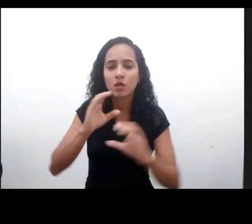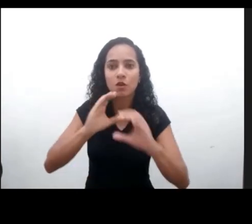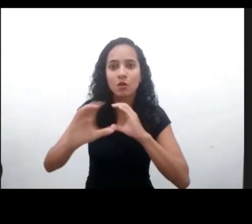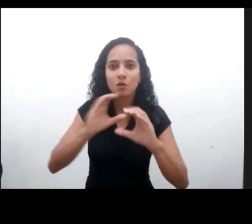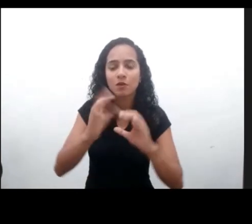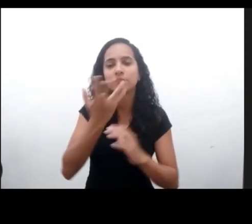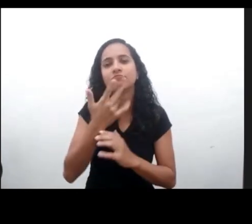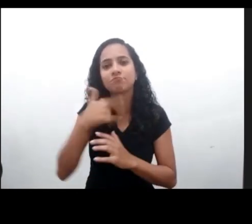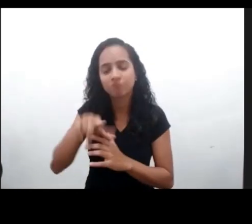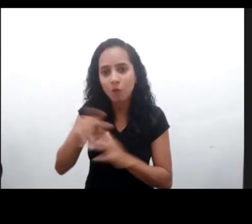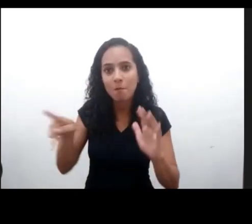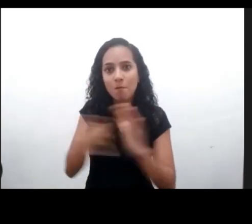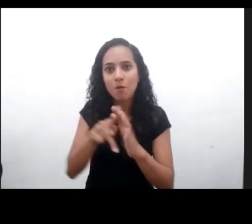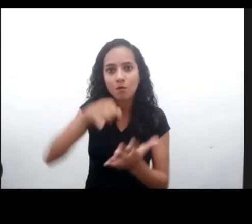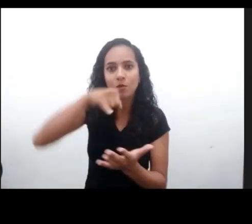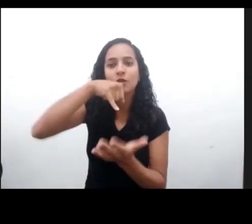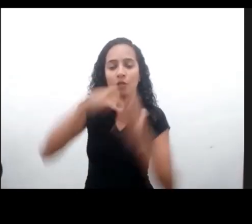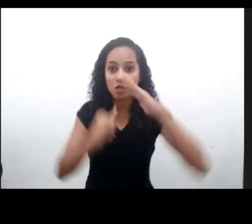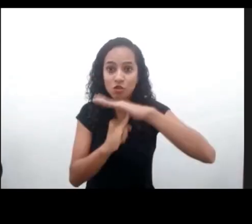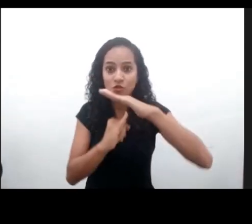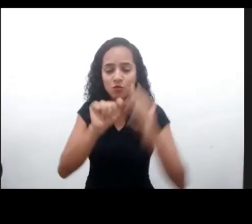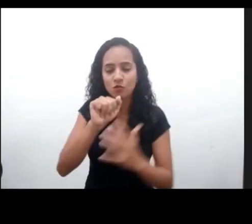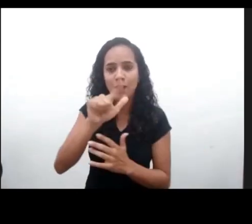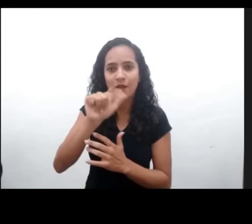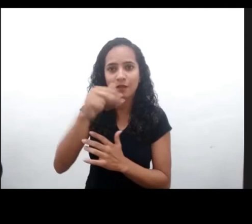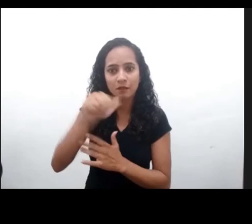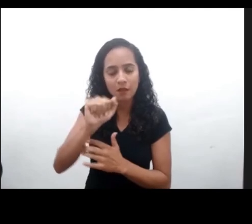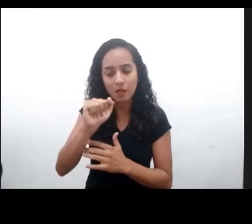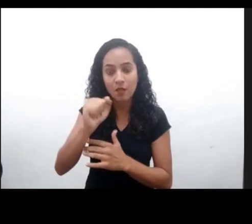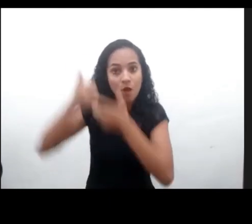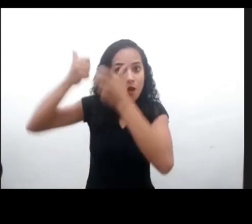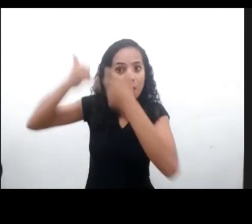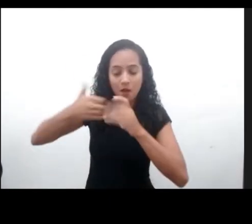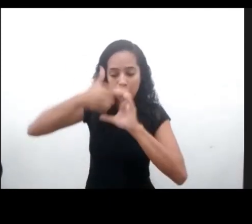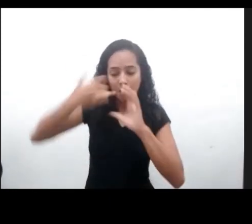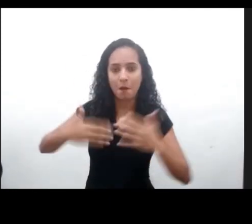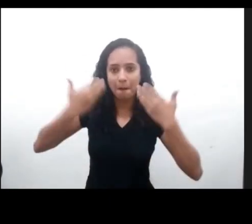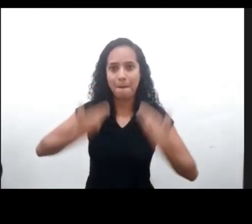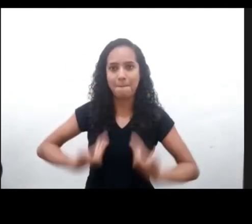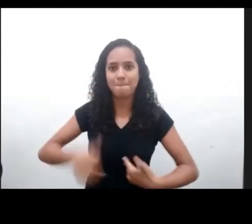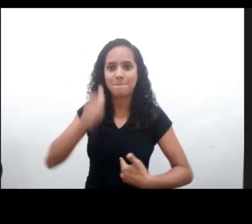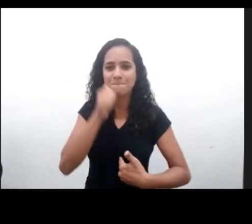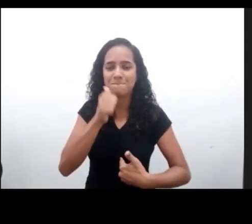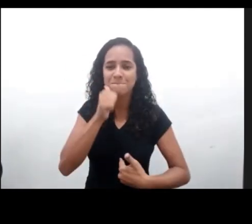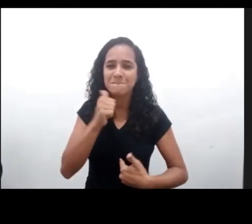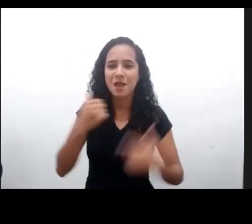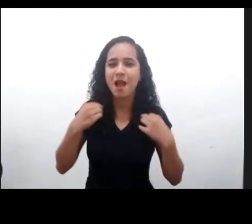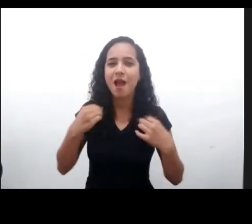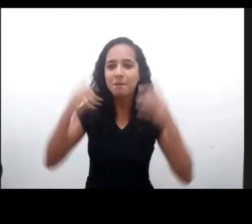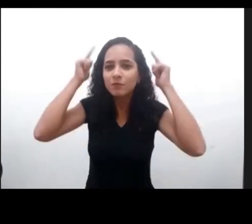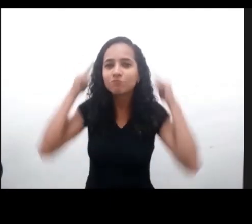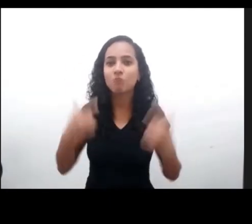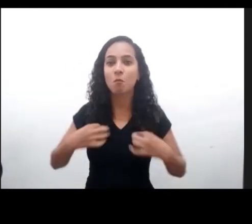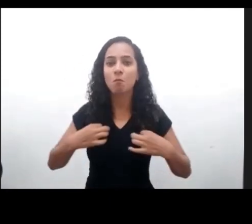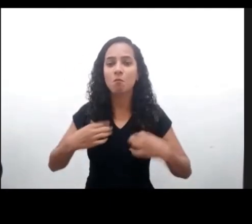y soy comunicadora del programa Niñez y Consumo del Instituto Alani. Antes voy a hacer mi autodescripción. Soy una